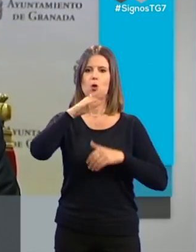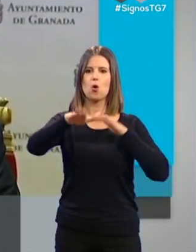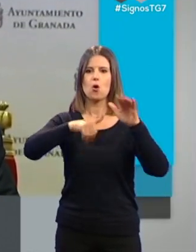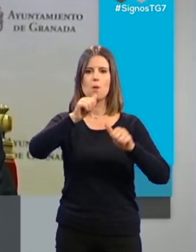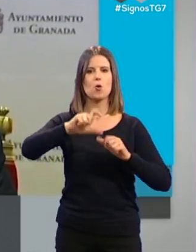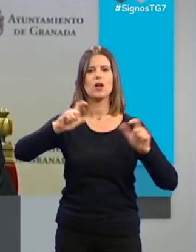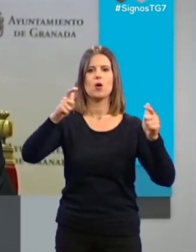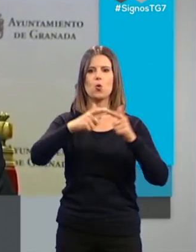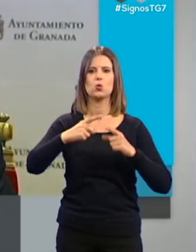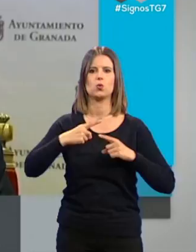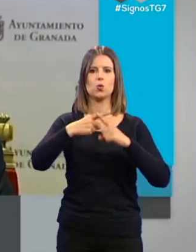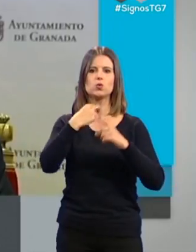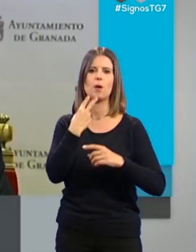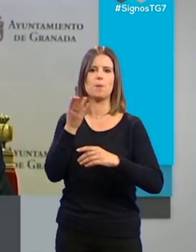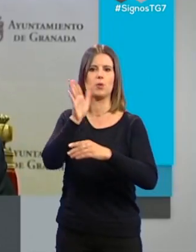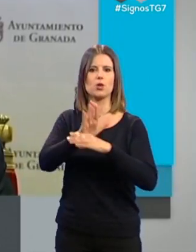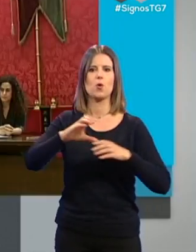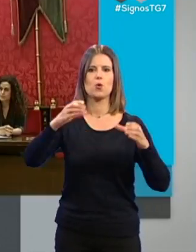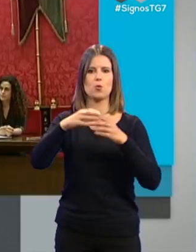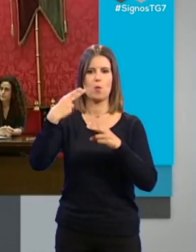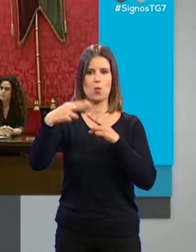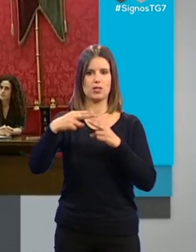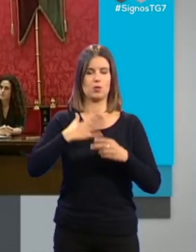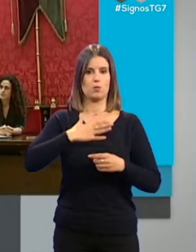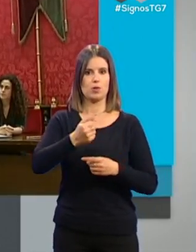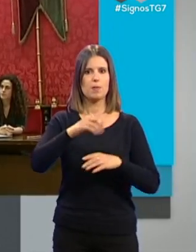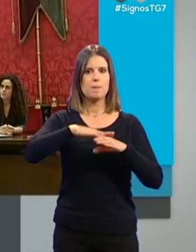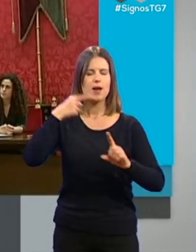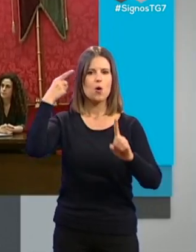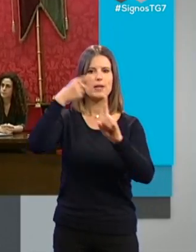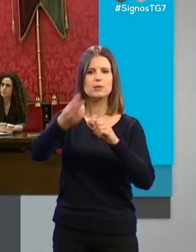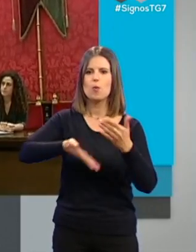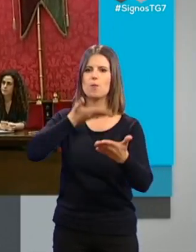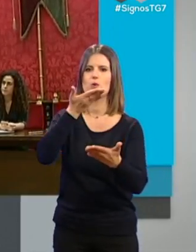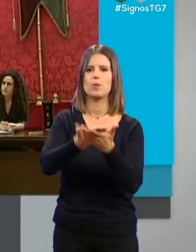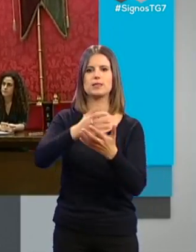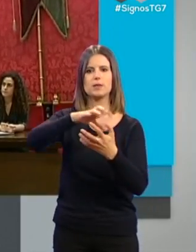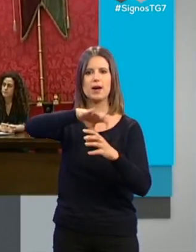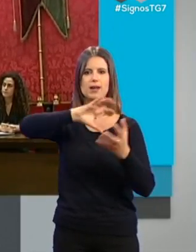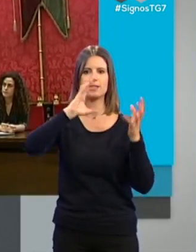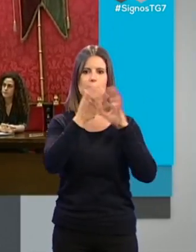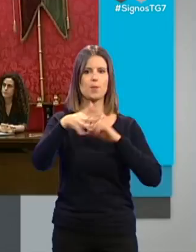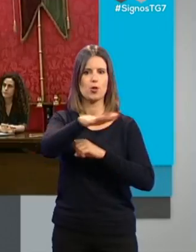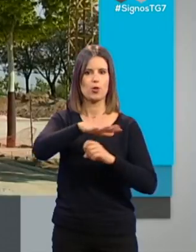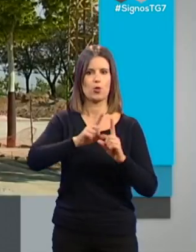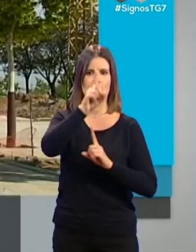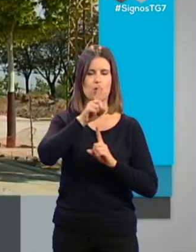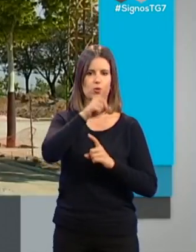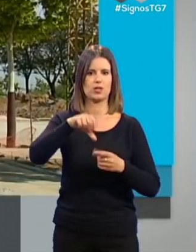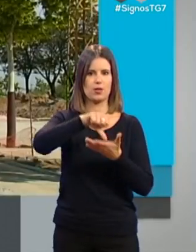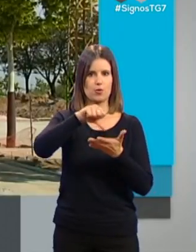Junta de Portavoces de los grupos políticos municipales para realizarles una propuesta de transformación de la zona norte de la ciudad.